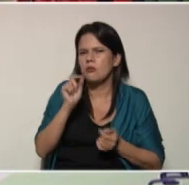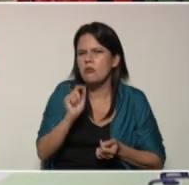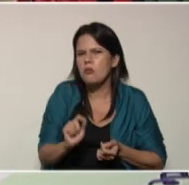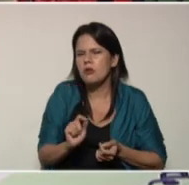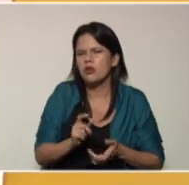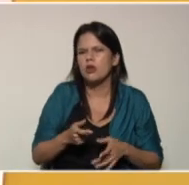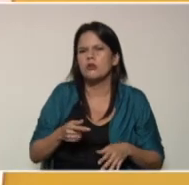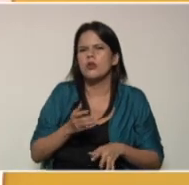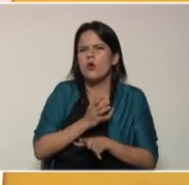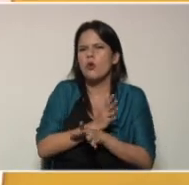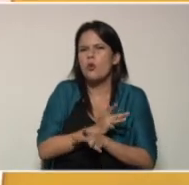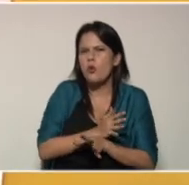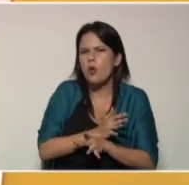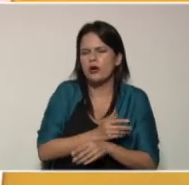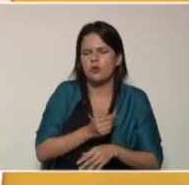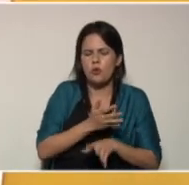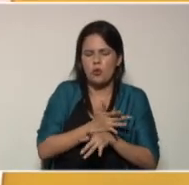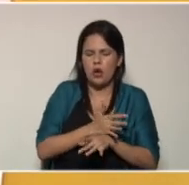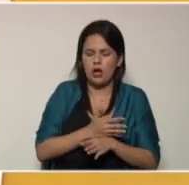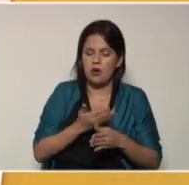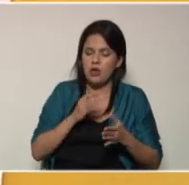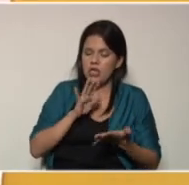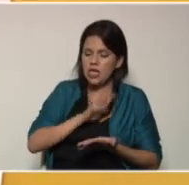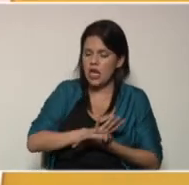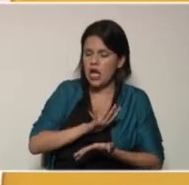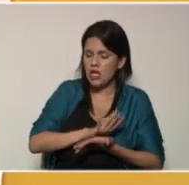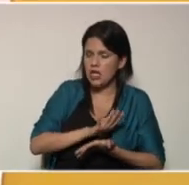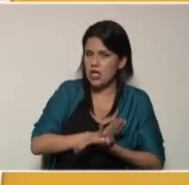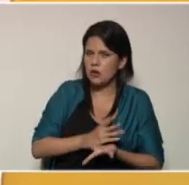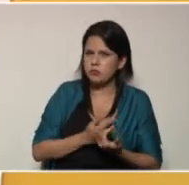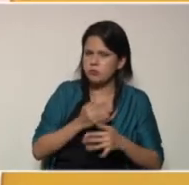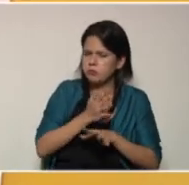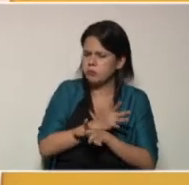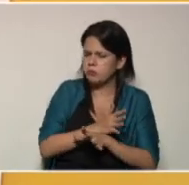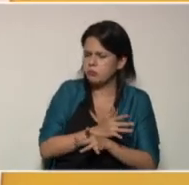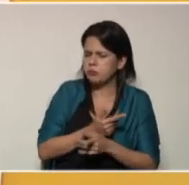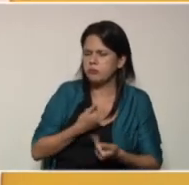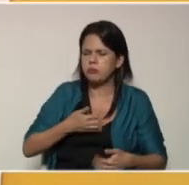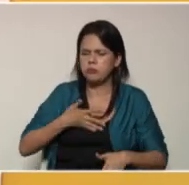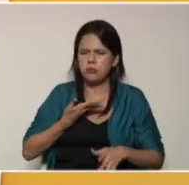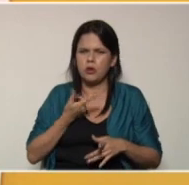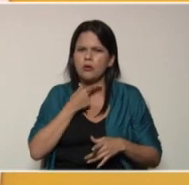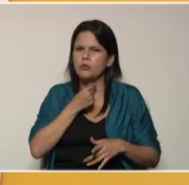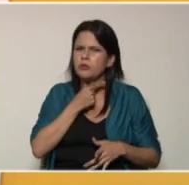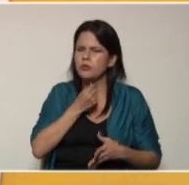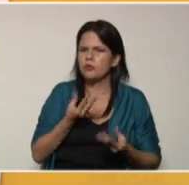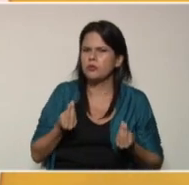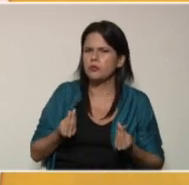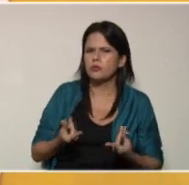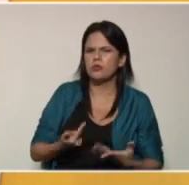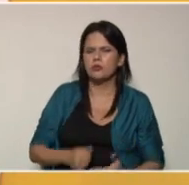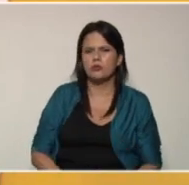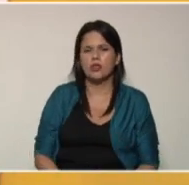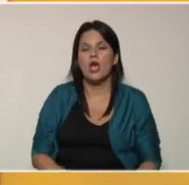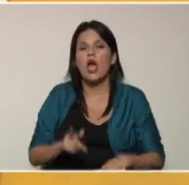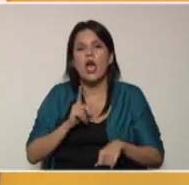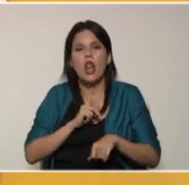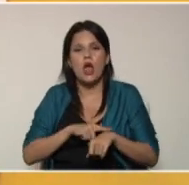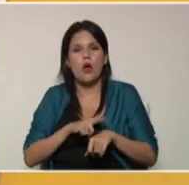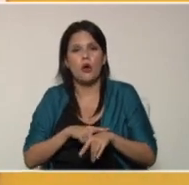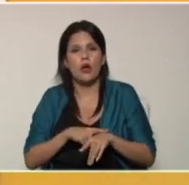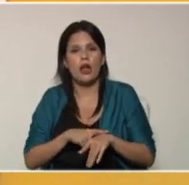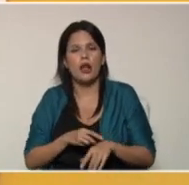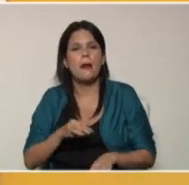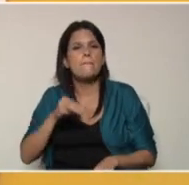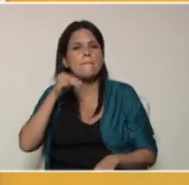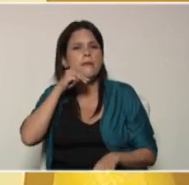juego, un juego tranquilo, un juego que él pueda disfrutar al máximo. Y a la hora de la merienda,